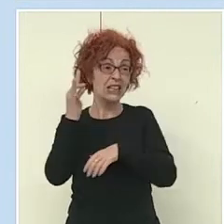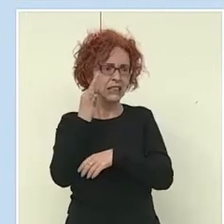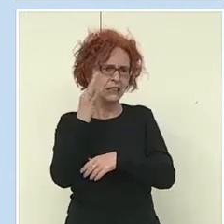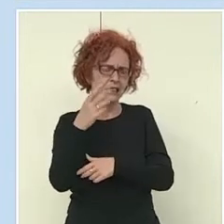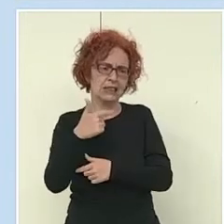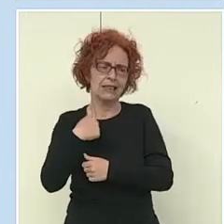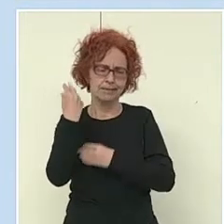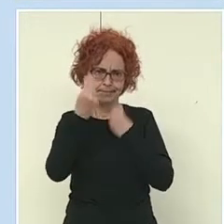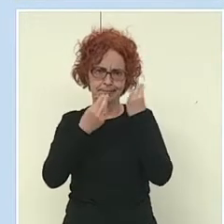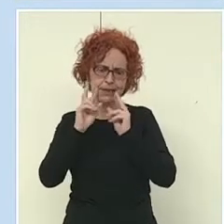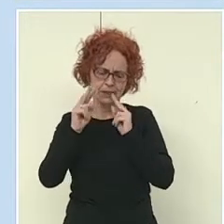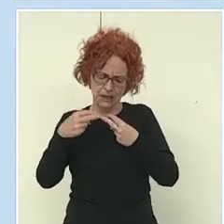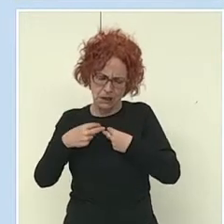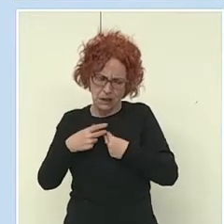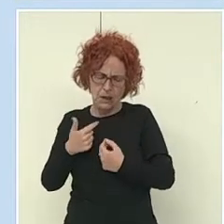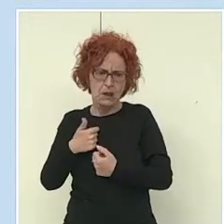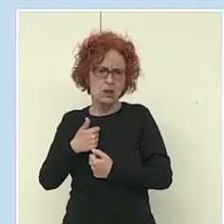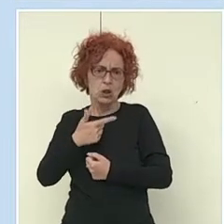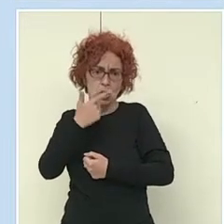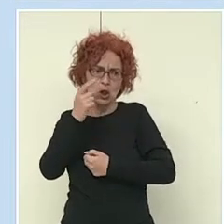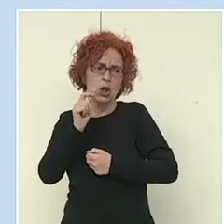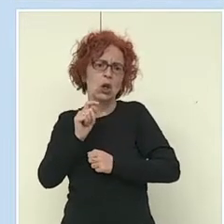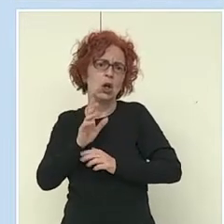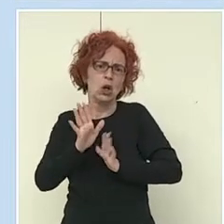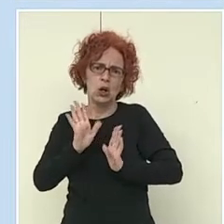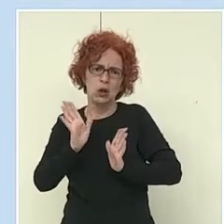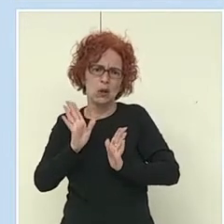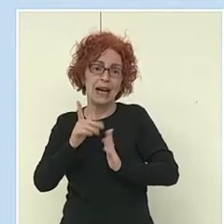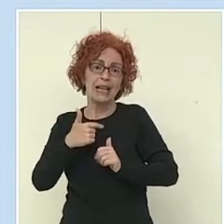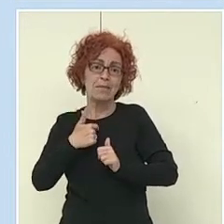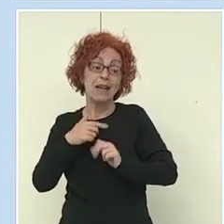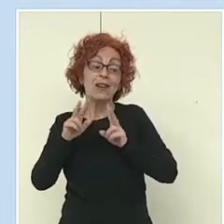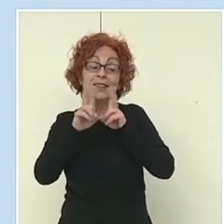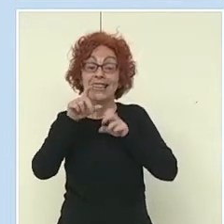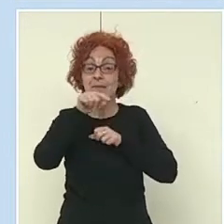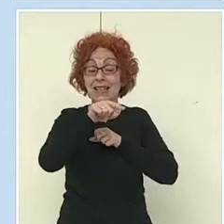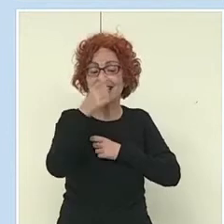no valen para el ámbito de la ciencia, sí puedan arrastrarse hacia este ámbito.